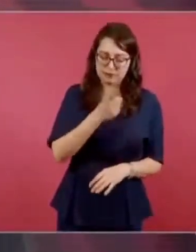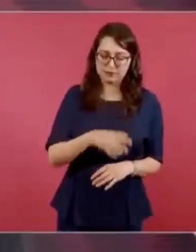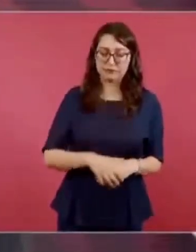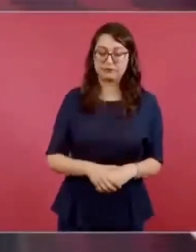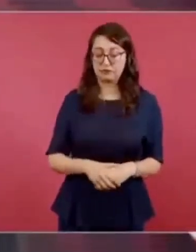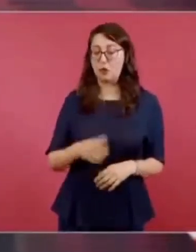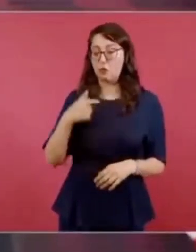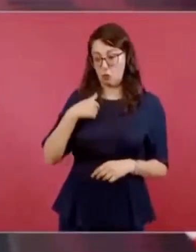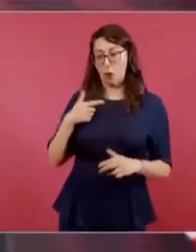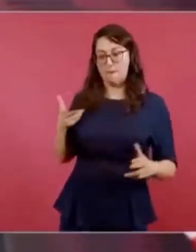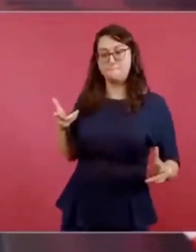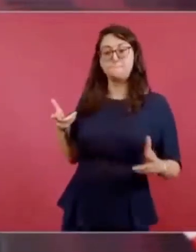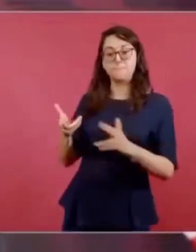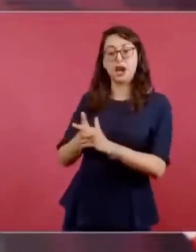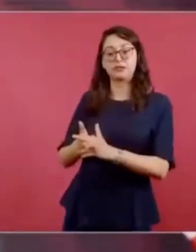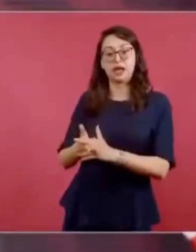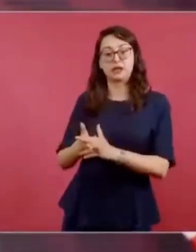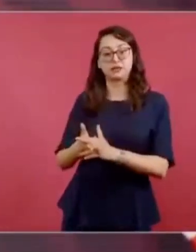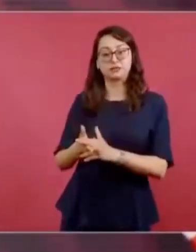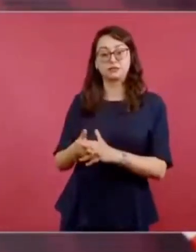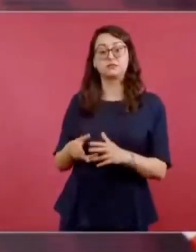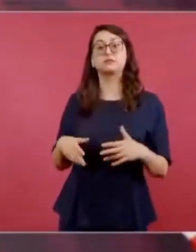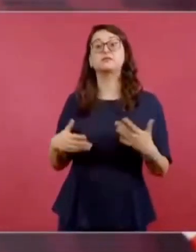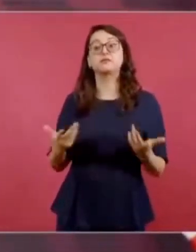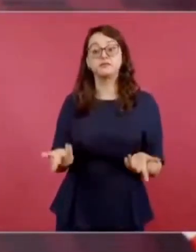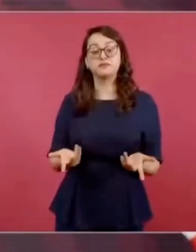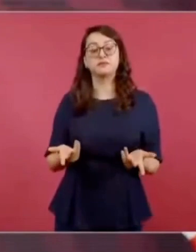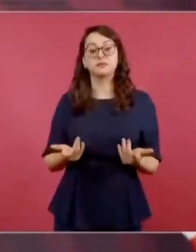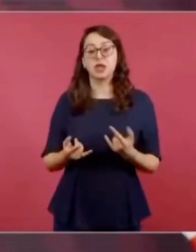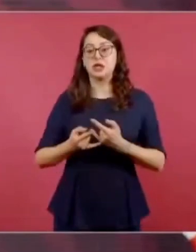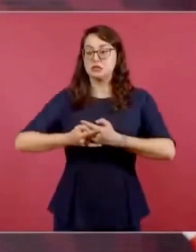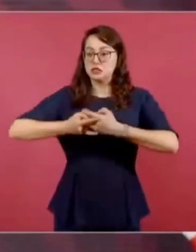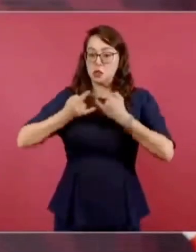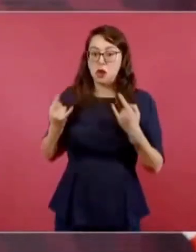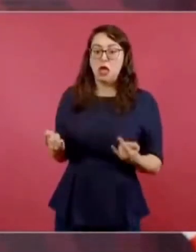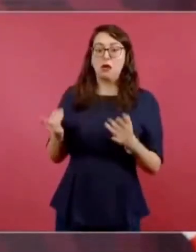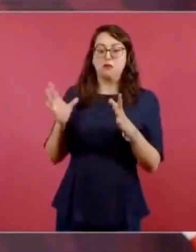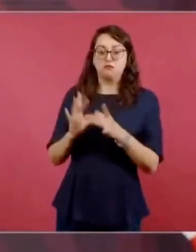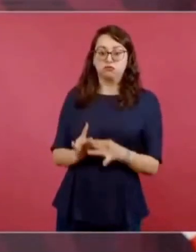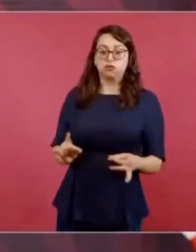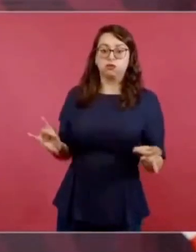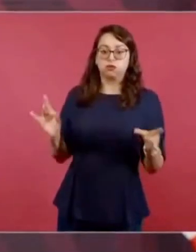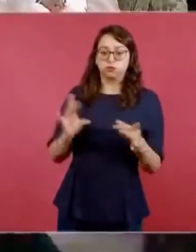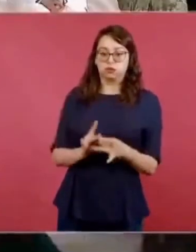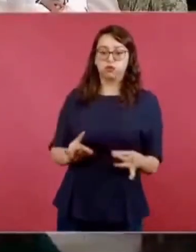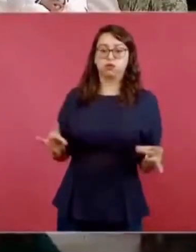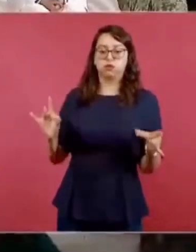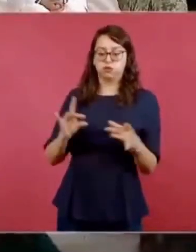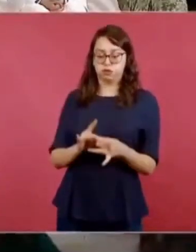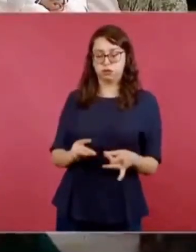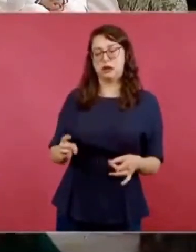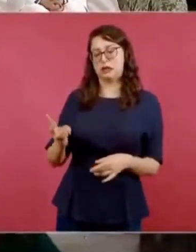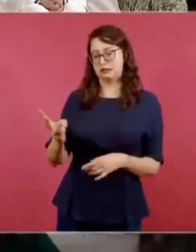Y así va narrando hasta que se da el asesinato.